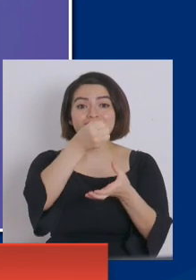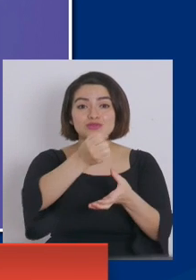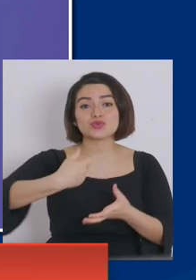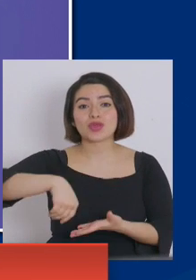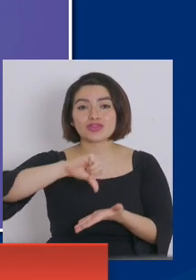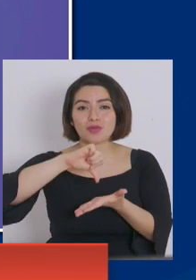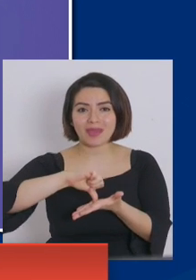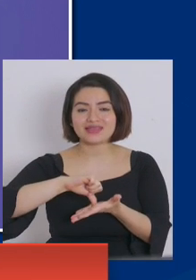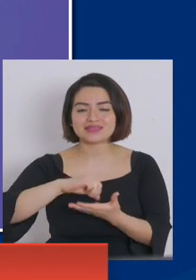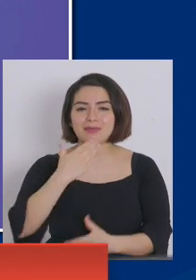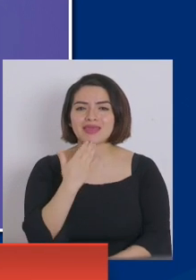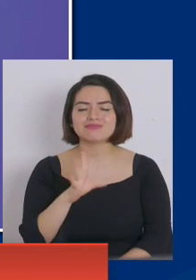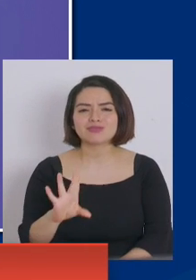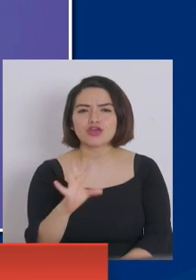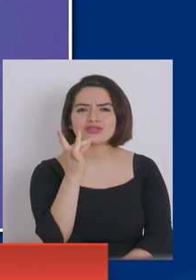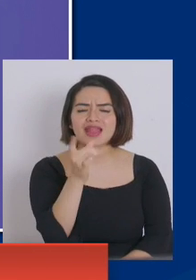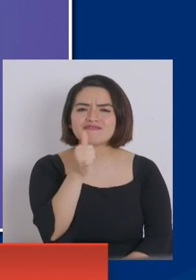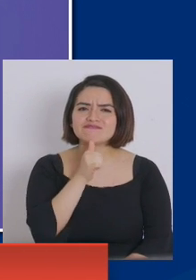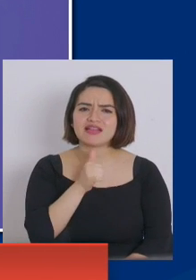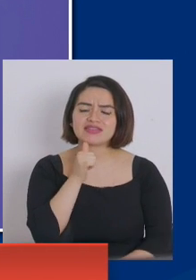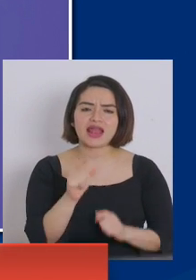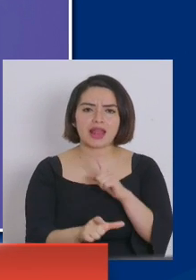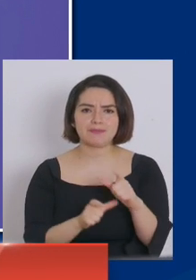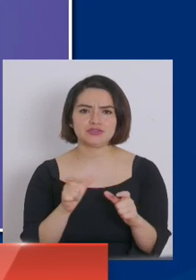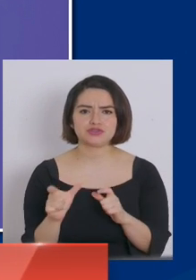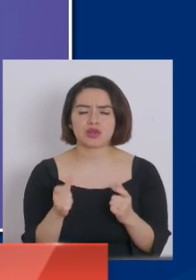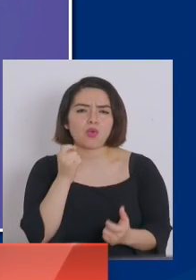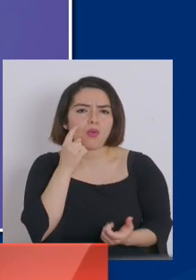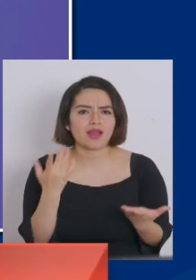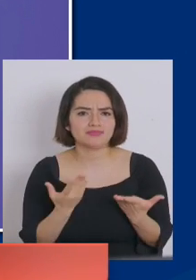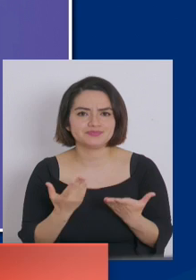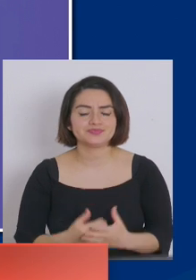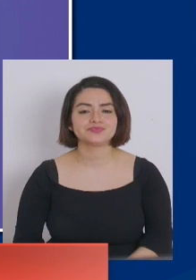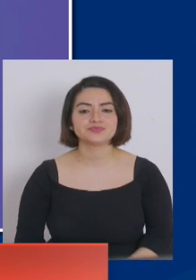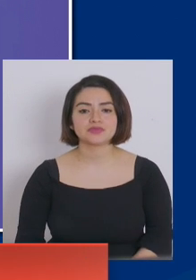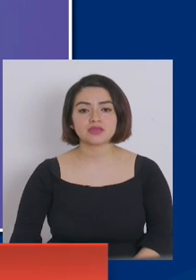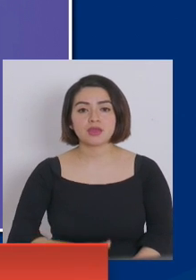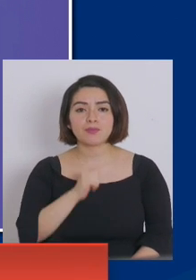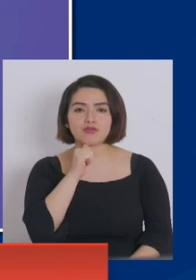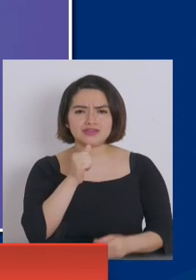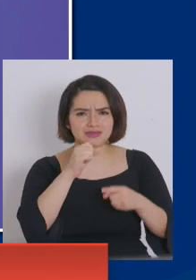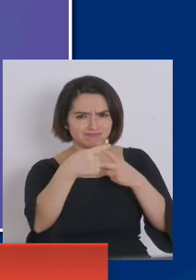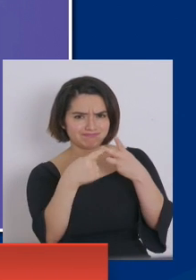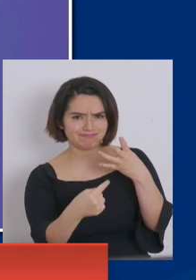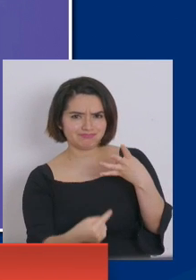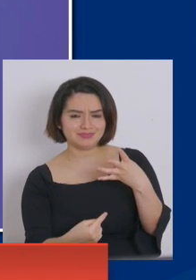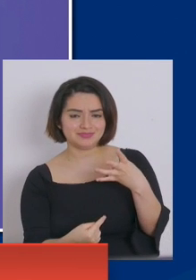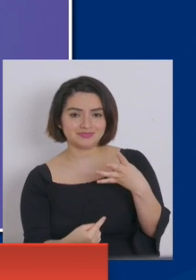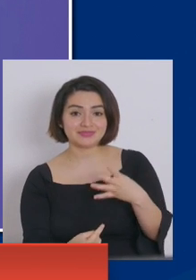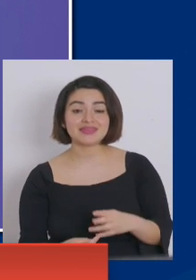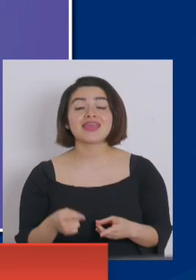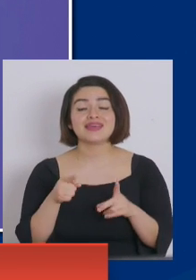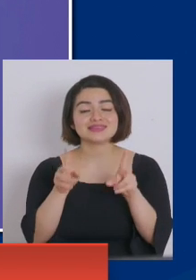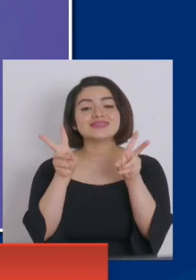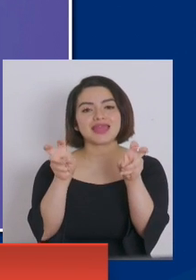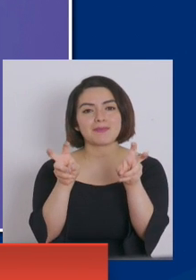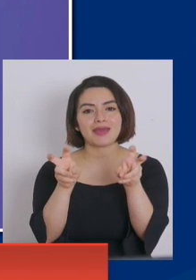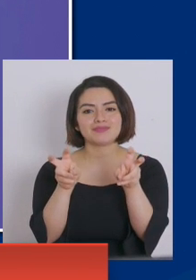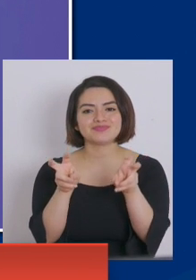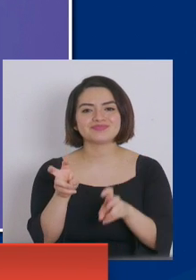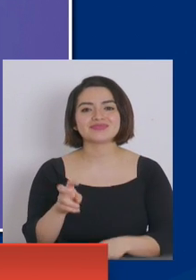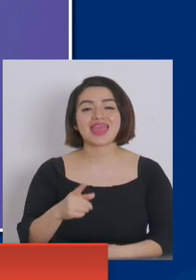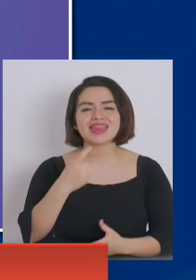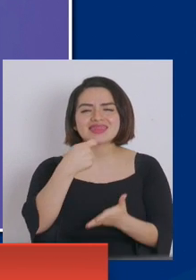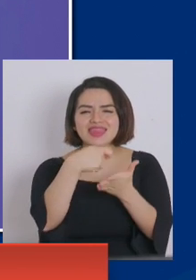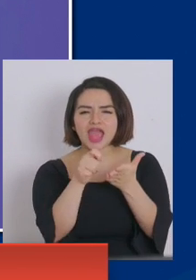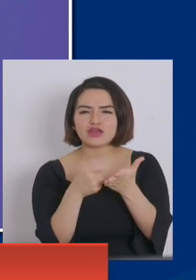identificar las carencias de la población relacionadas con la pobreza multidimensional. Es en ese sentido de que este es un